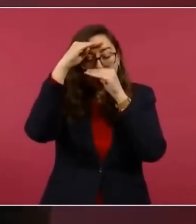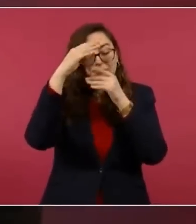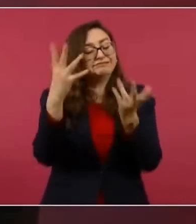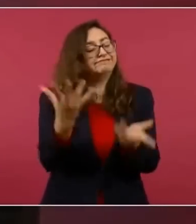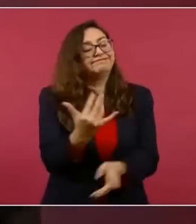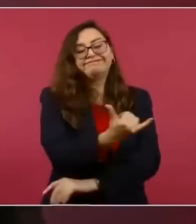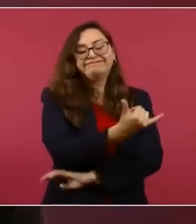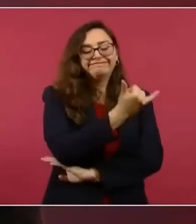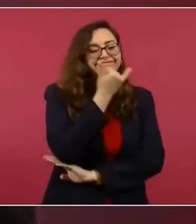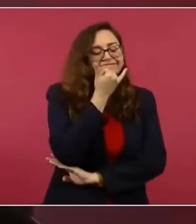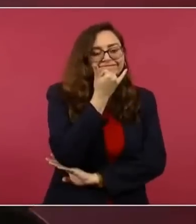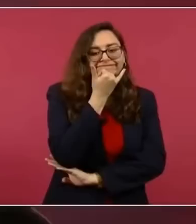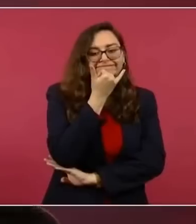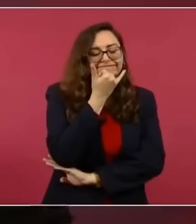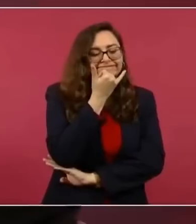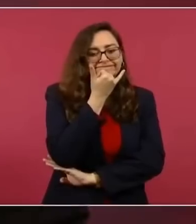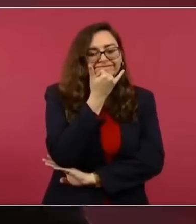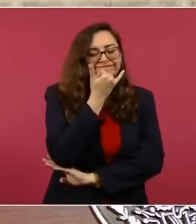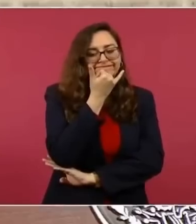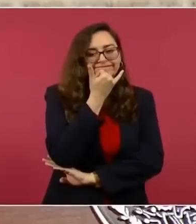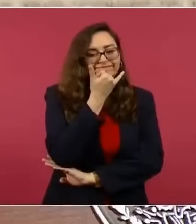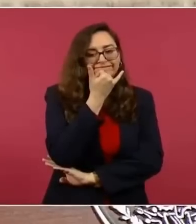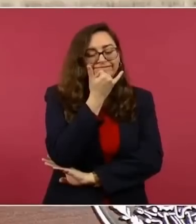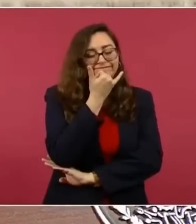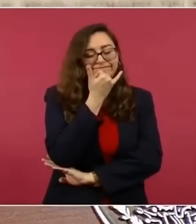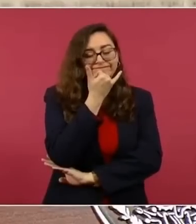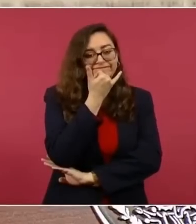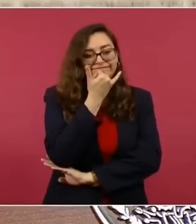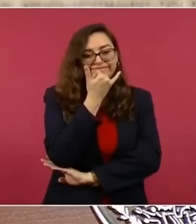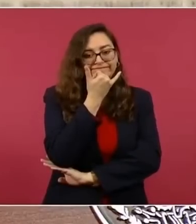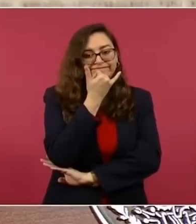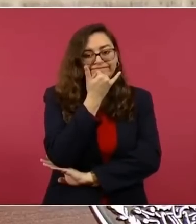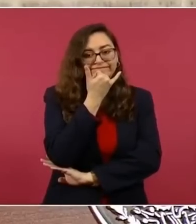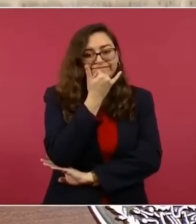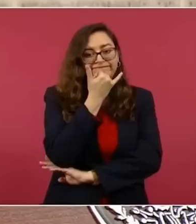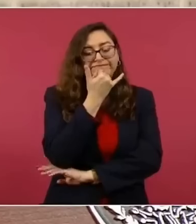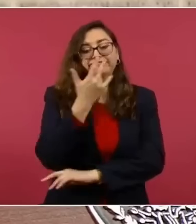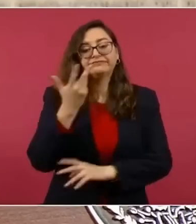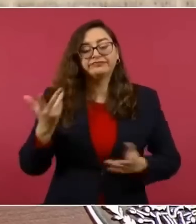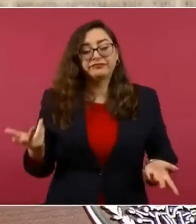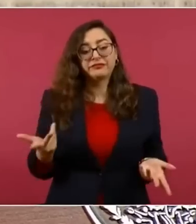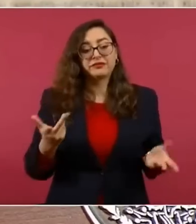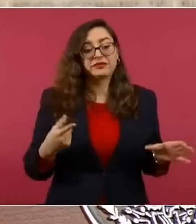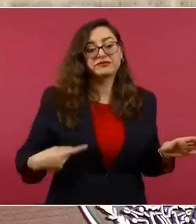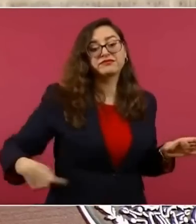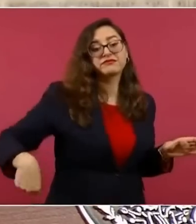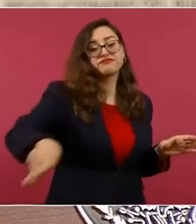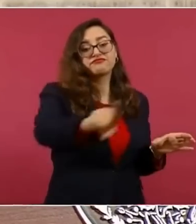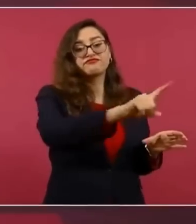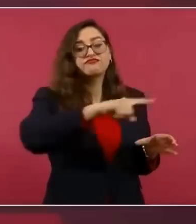que se aprovechaban